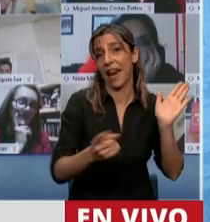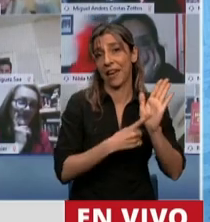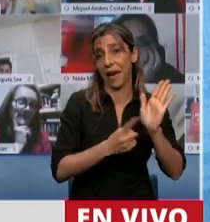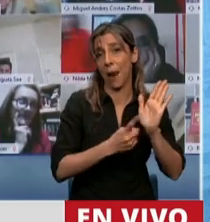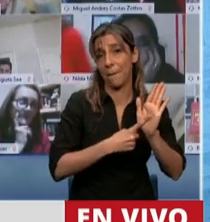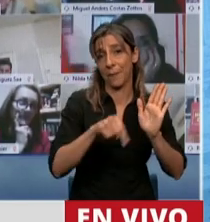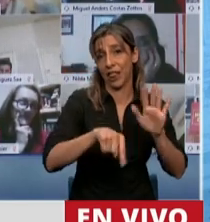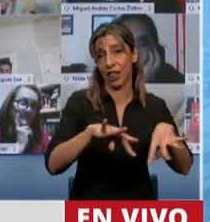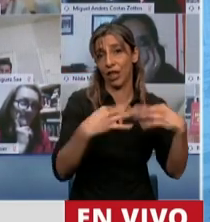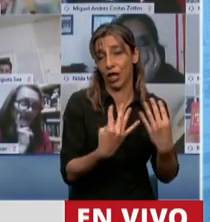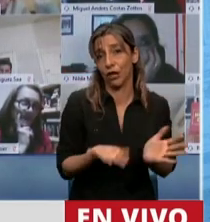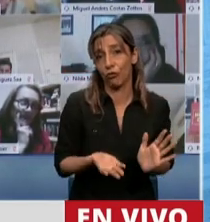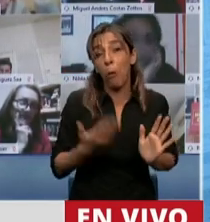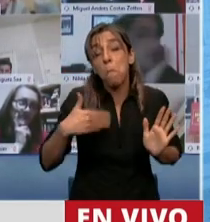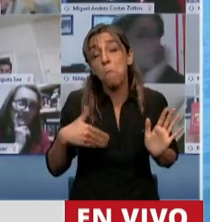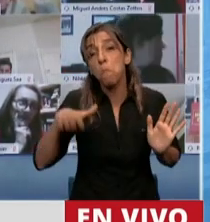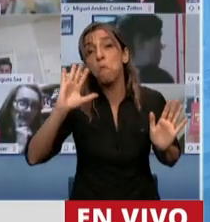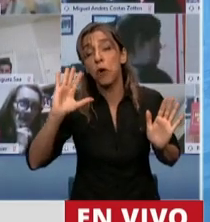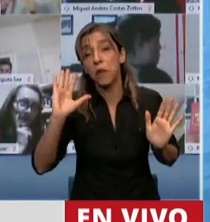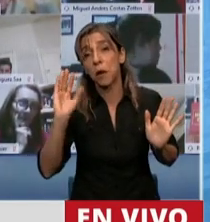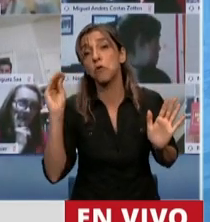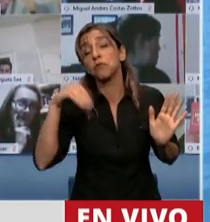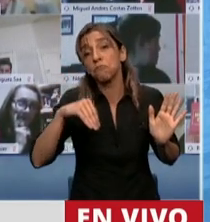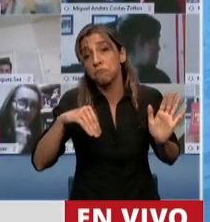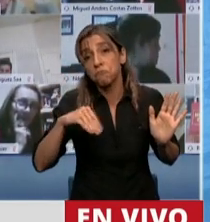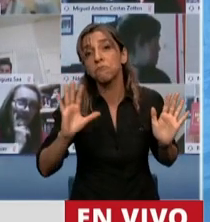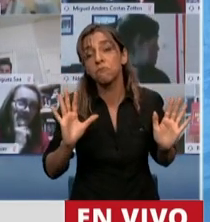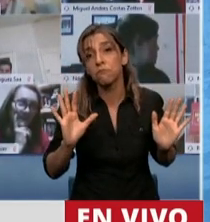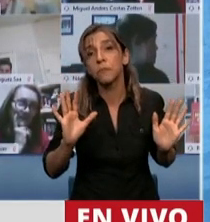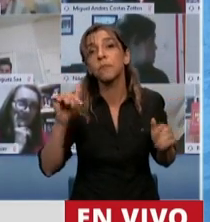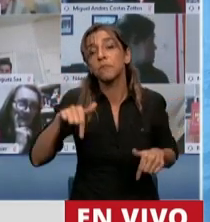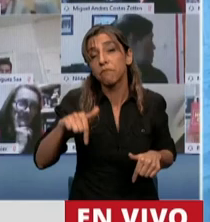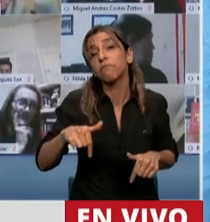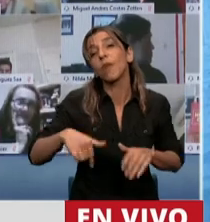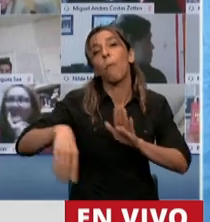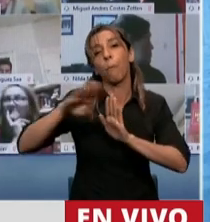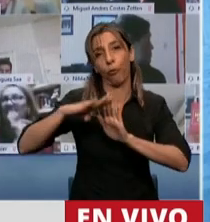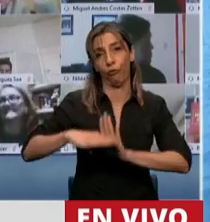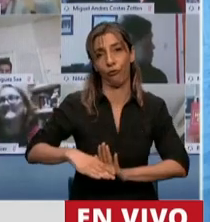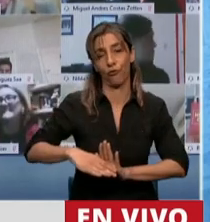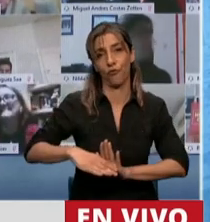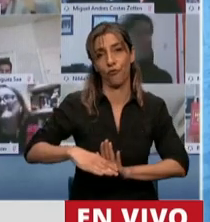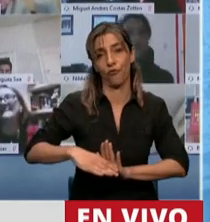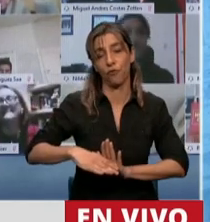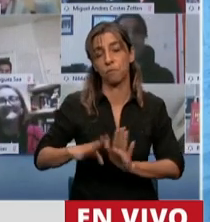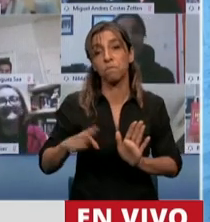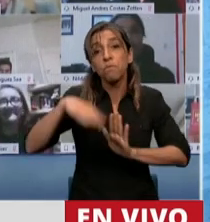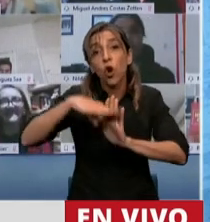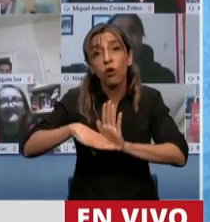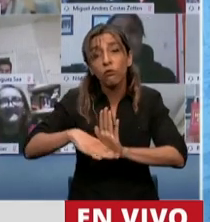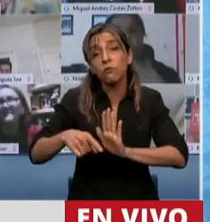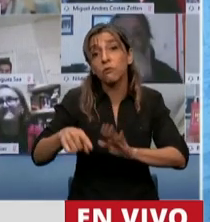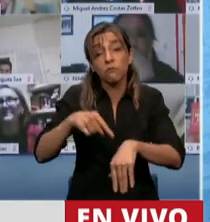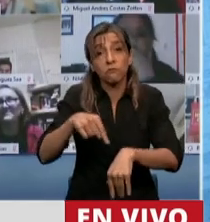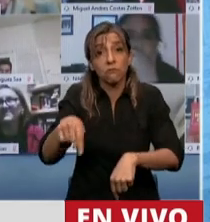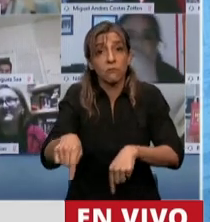podría entrar en consideración un llamado protocolo un protocolo que se hizo